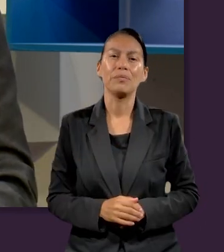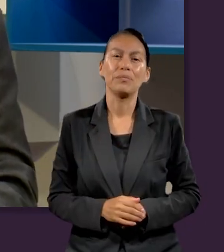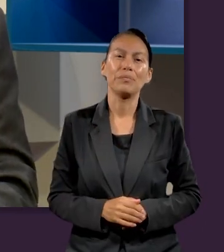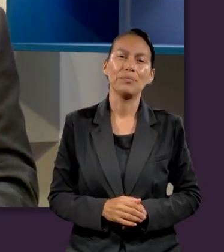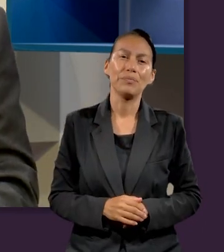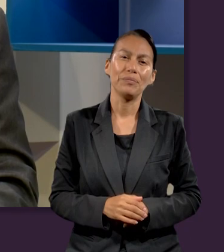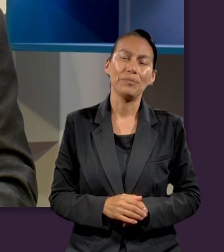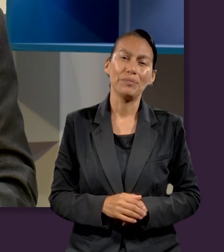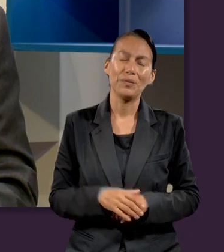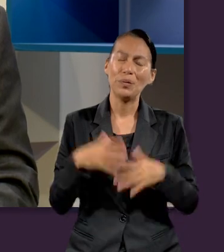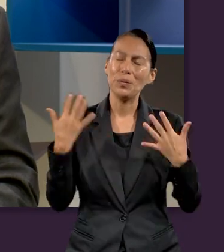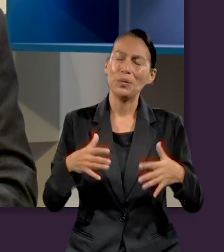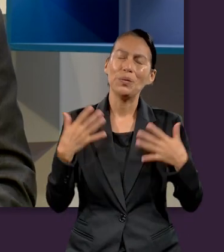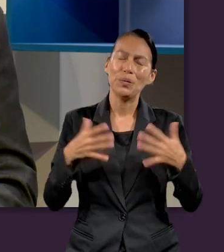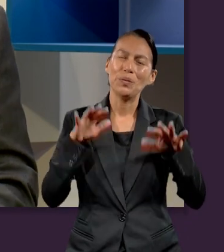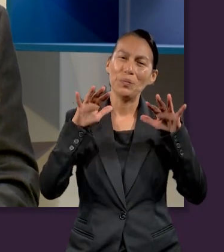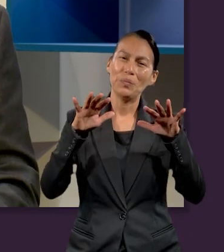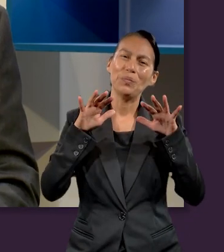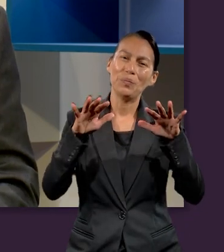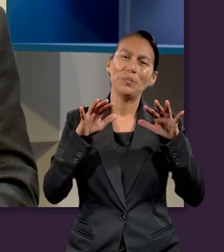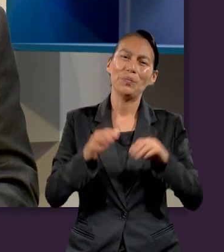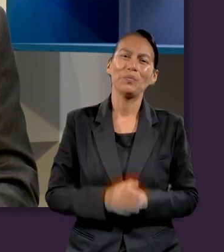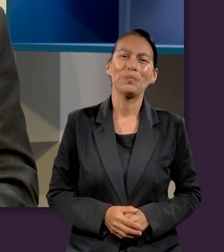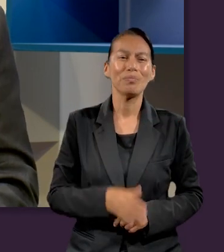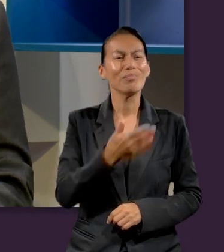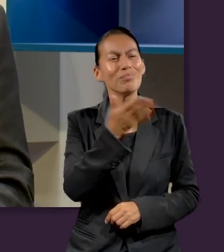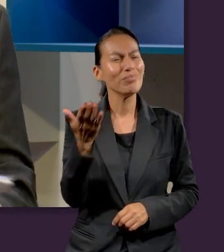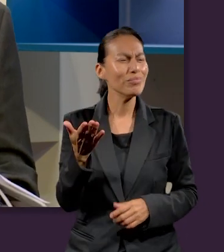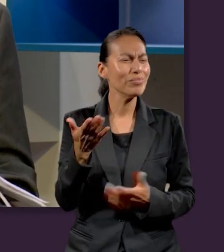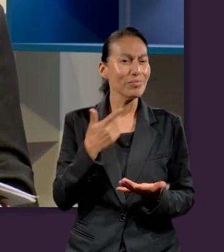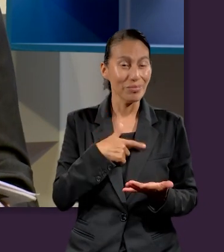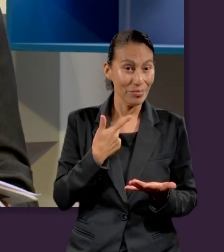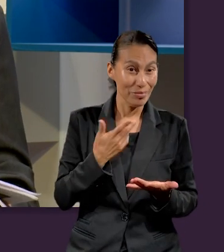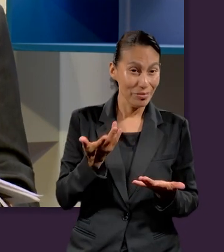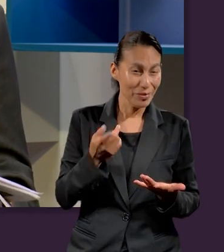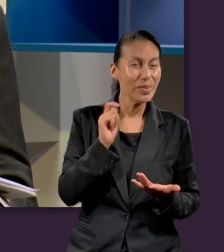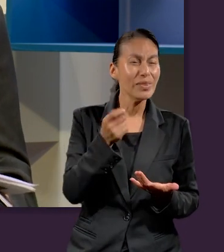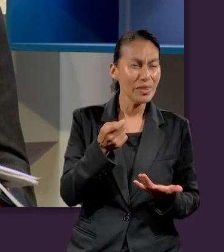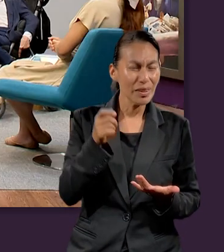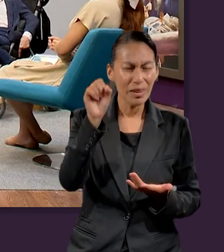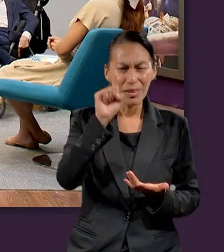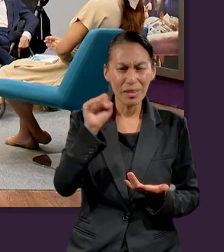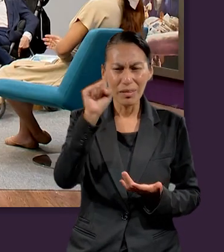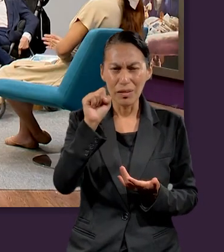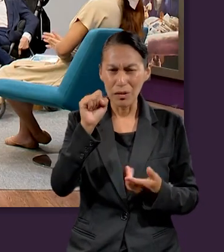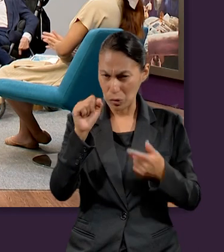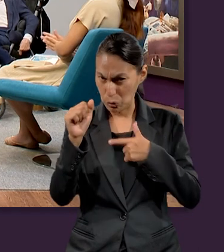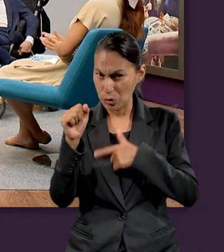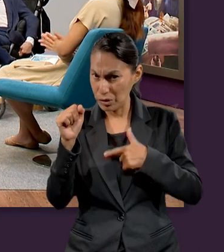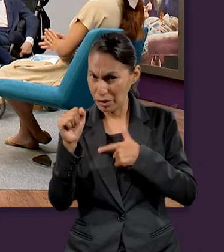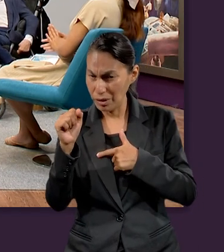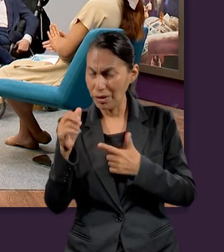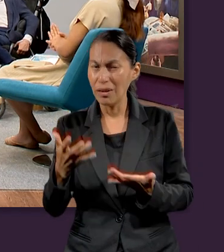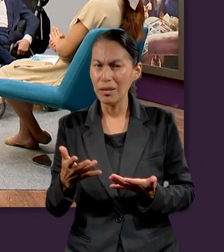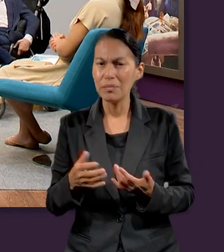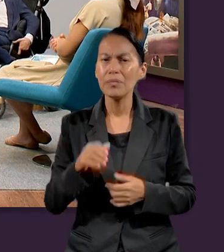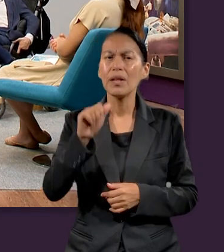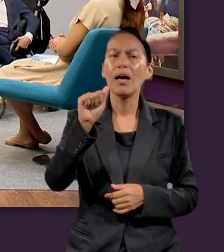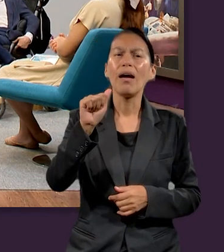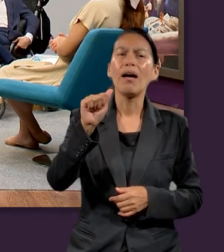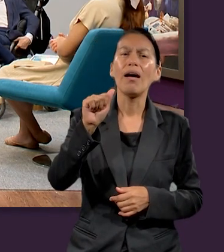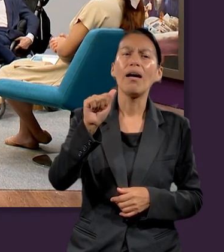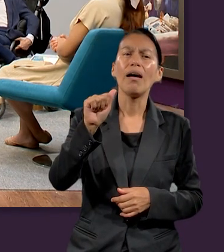13, hasta que termine el capítulo. Impresionante. ¿Qué les parece a ustedes hablar del sábado? ¿Les gusta?